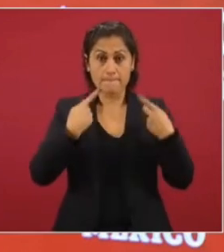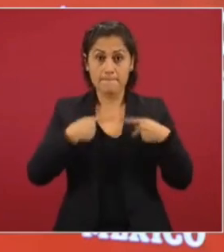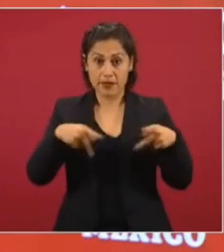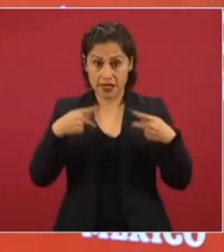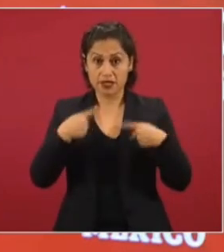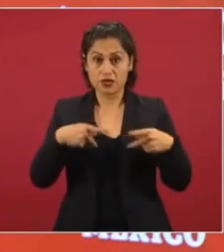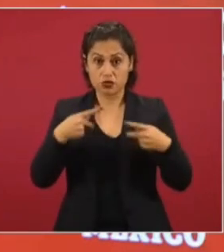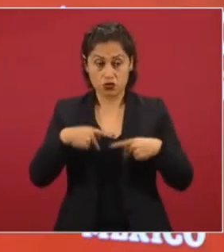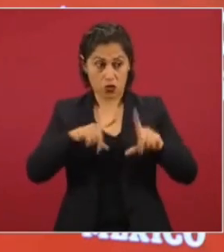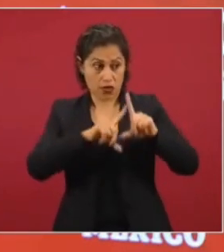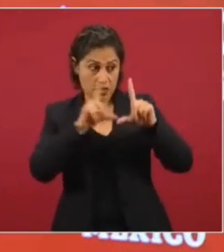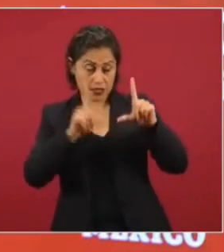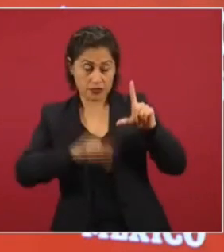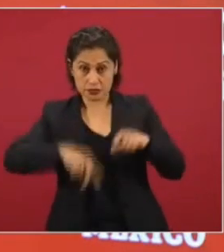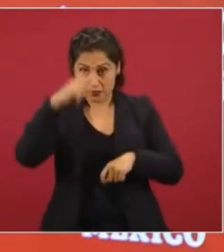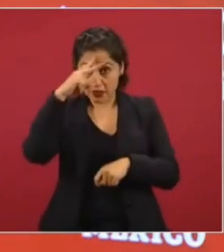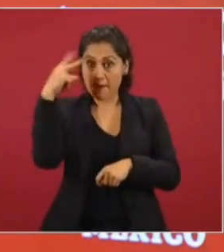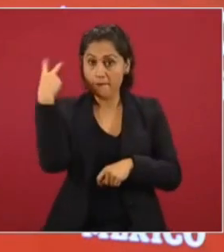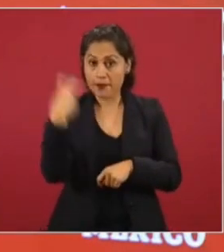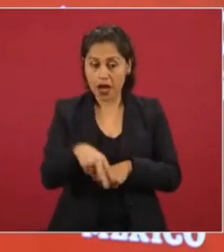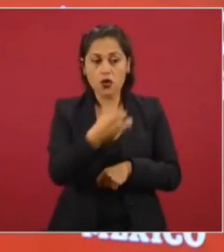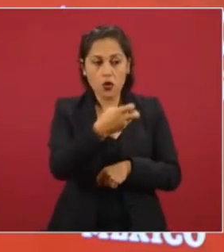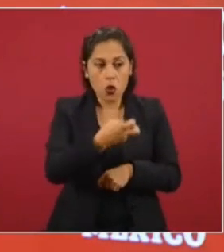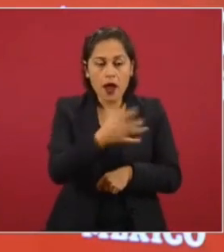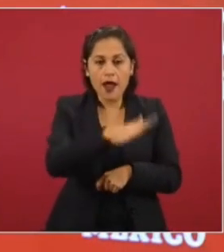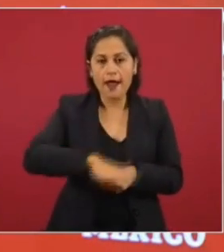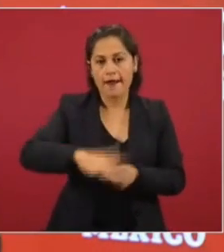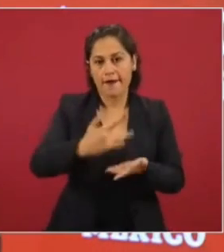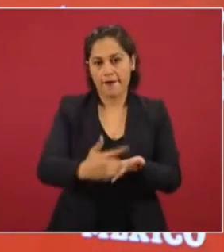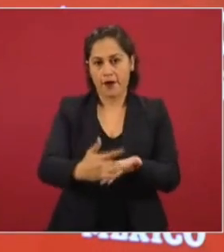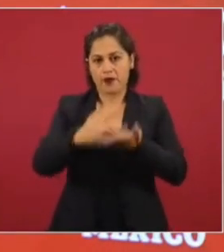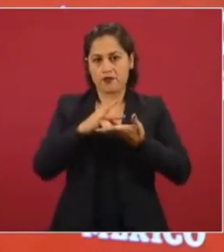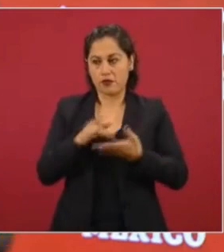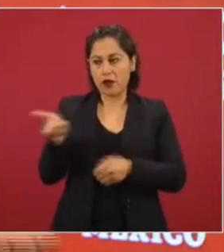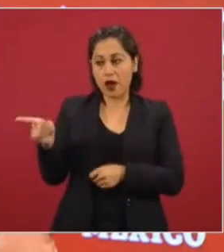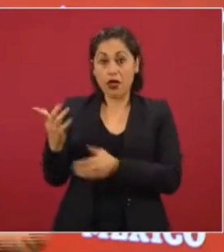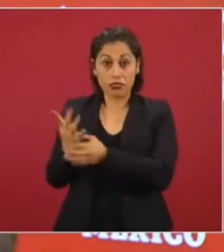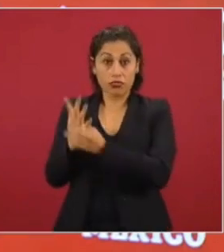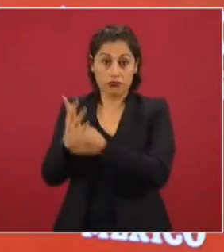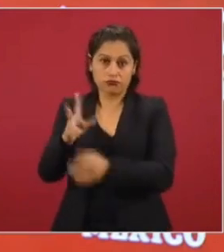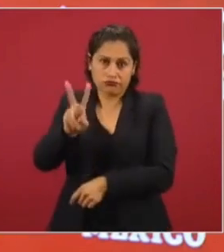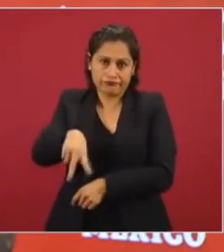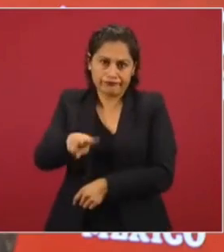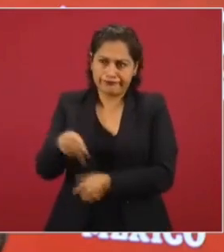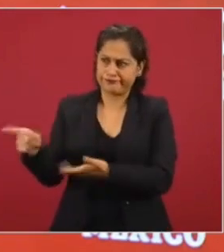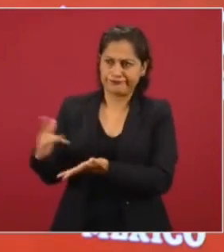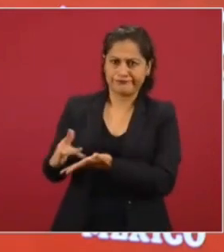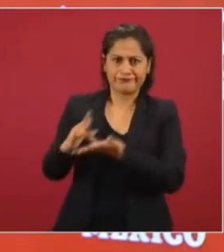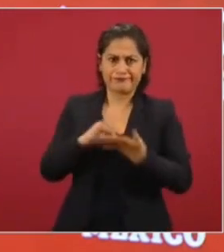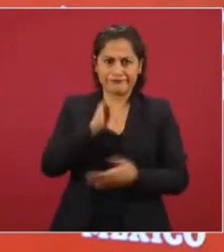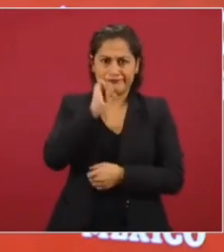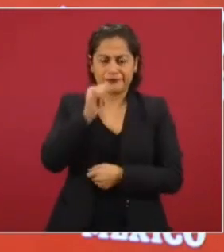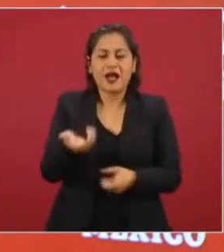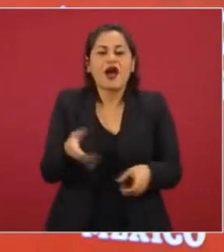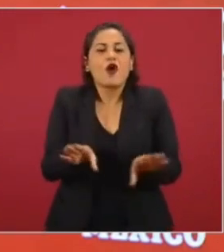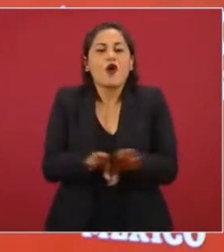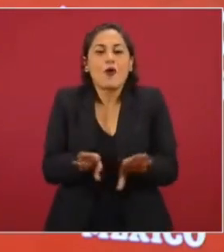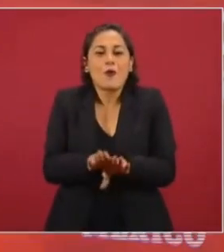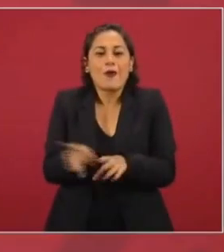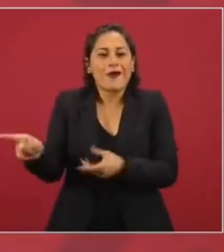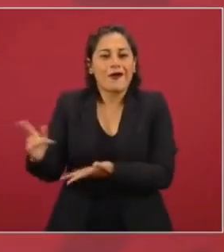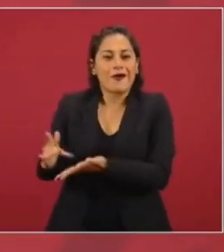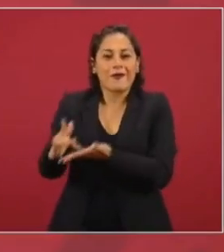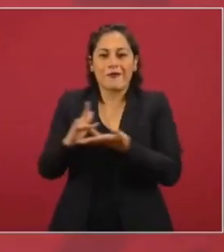Entonces, tiene razón lo que él plantea. Él no me apoyó, pues ¿cómo me va a apoyar? Yo